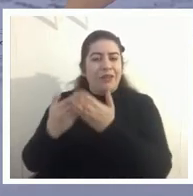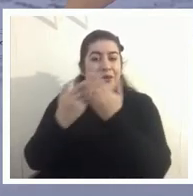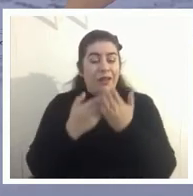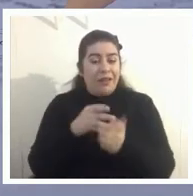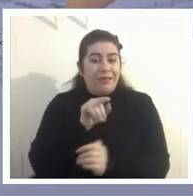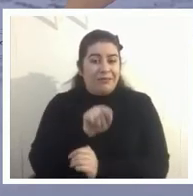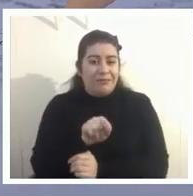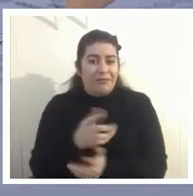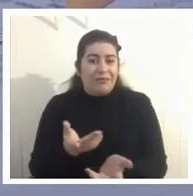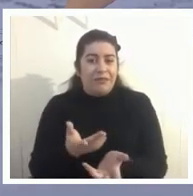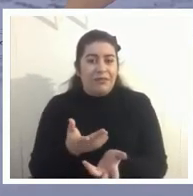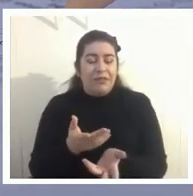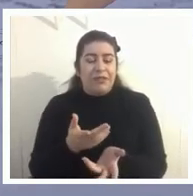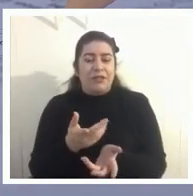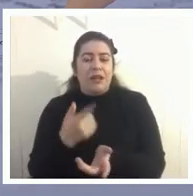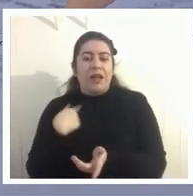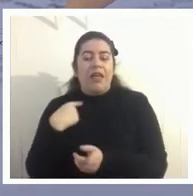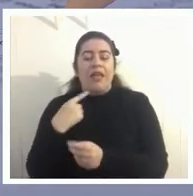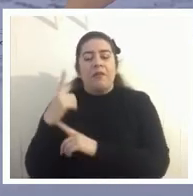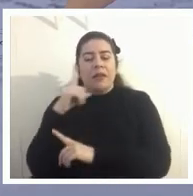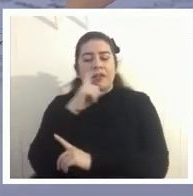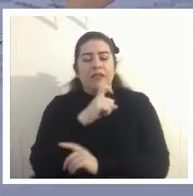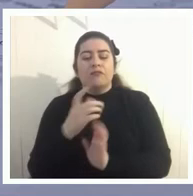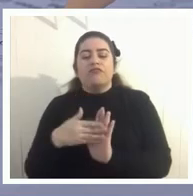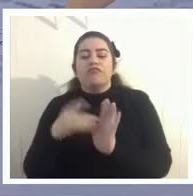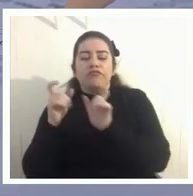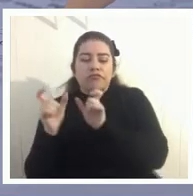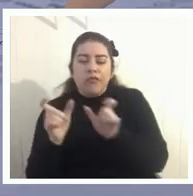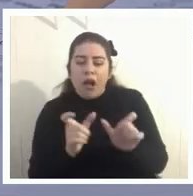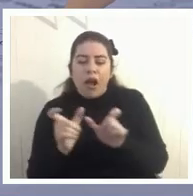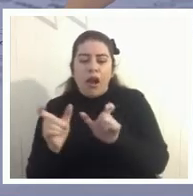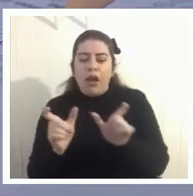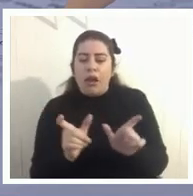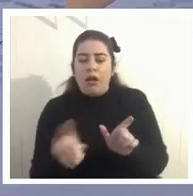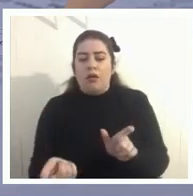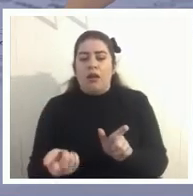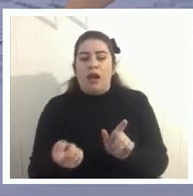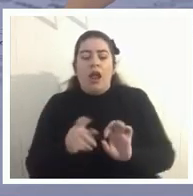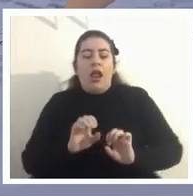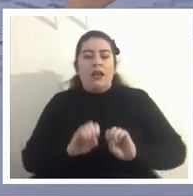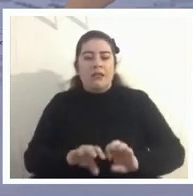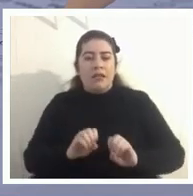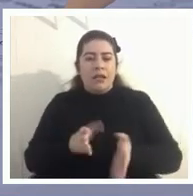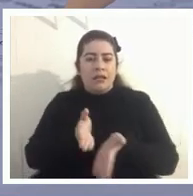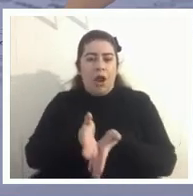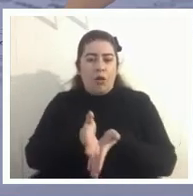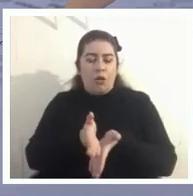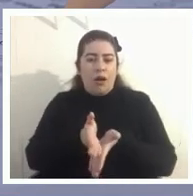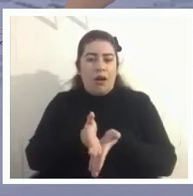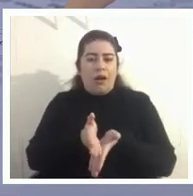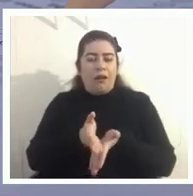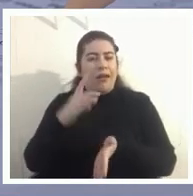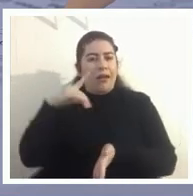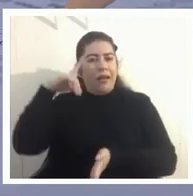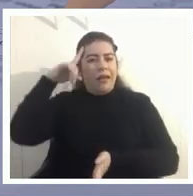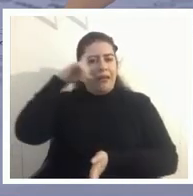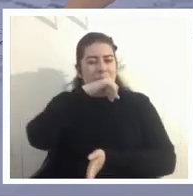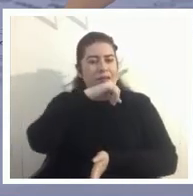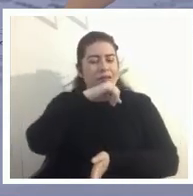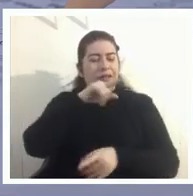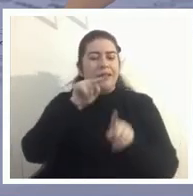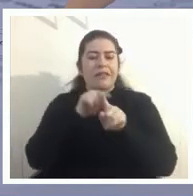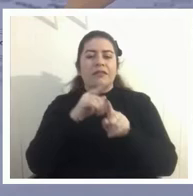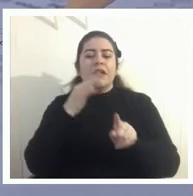estamos monitoreando cierto monitorearse toda la enseñanza en las escuelas y es difícil hacer el argumento entonces